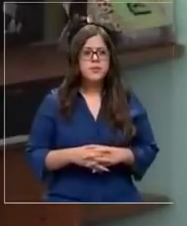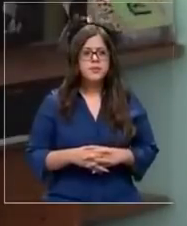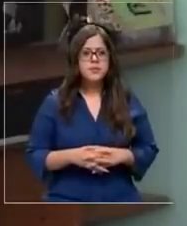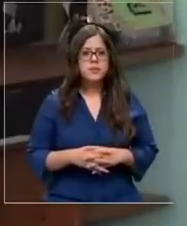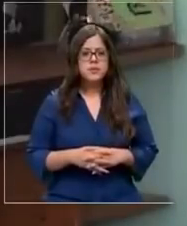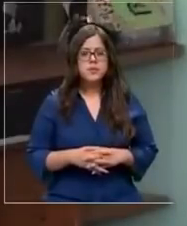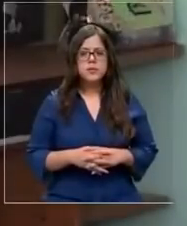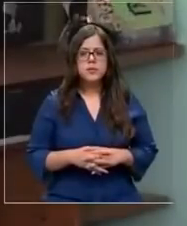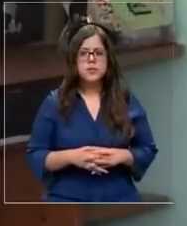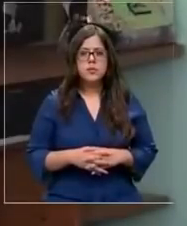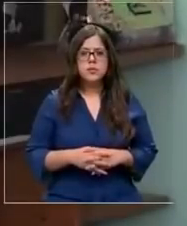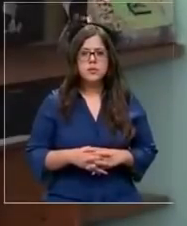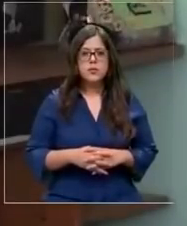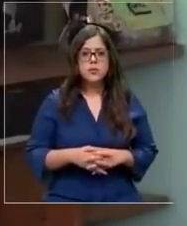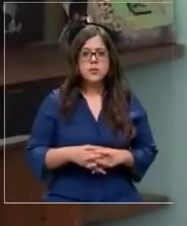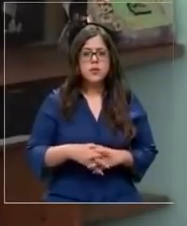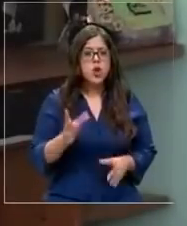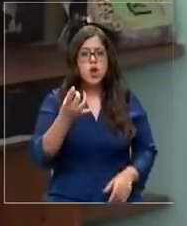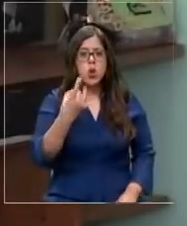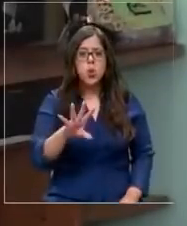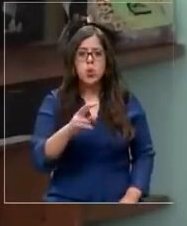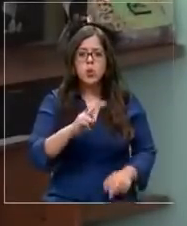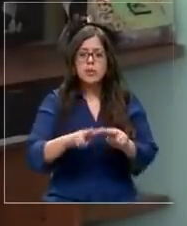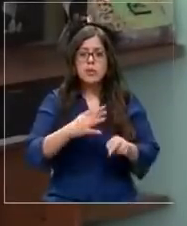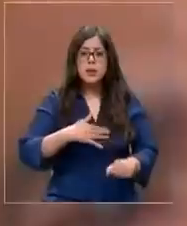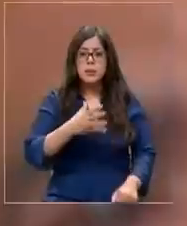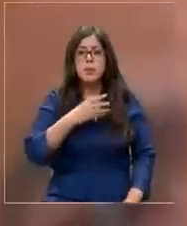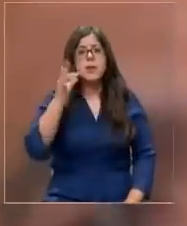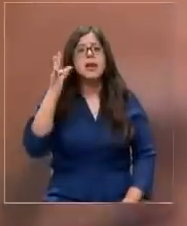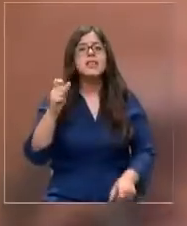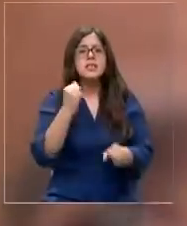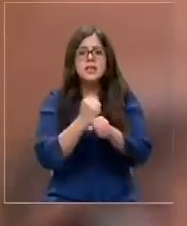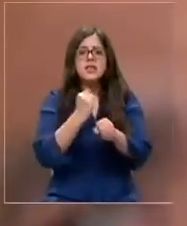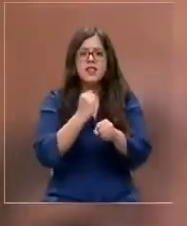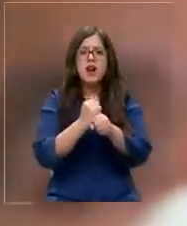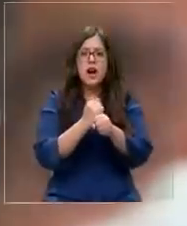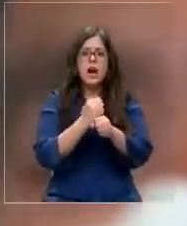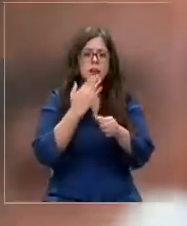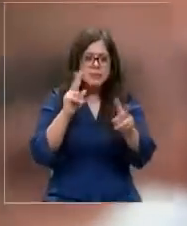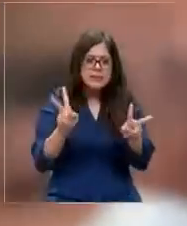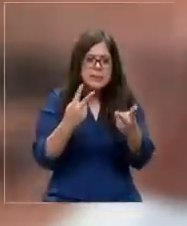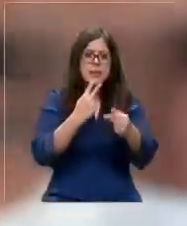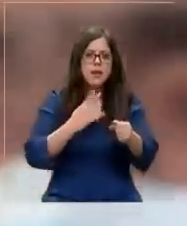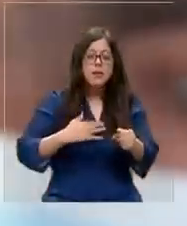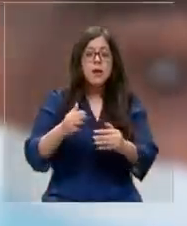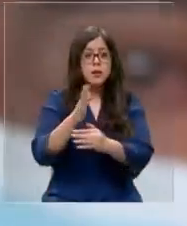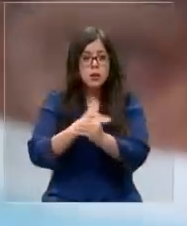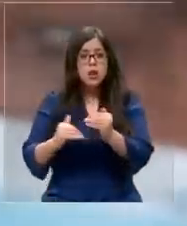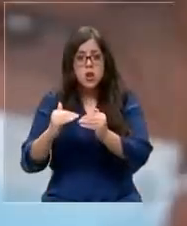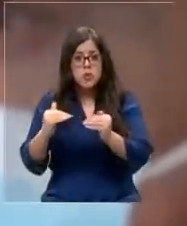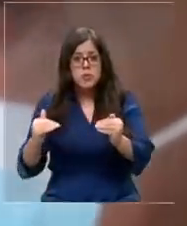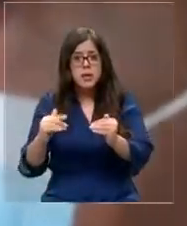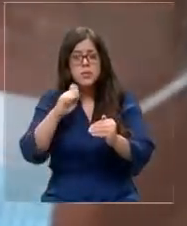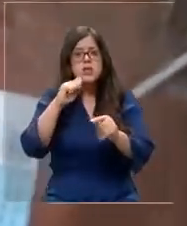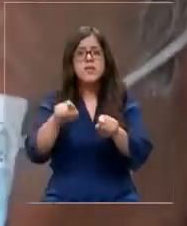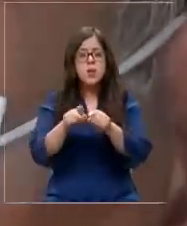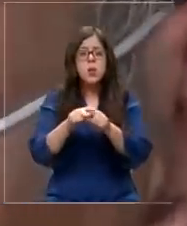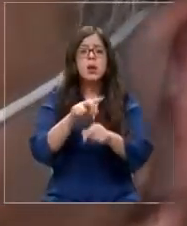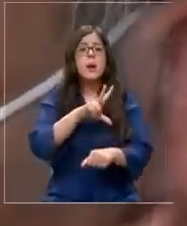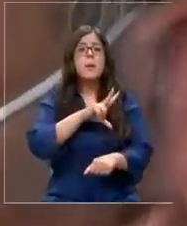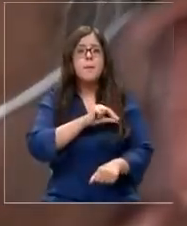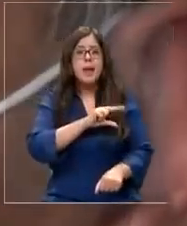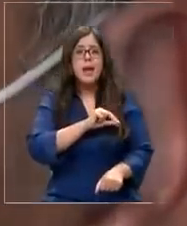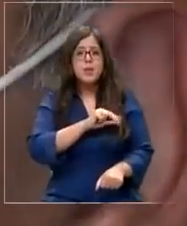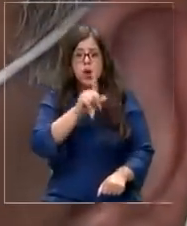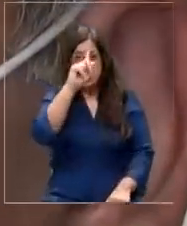Lo único que hacía mi hija era trabajar, salvar vidas. Trabajar, salvar vidas es lo mismo que los llevó a recibir un premio